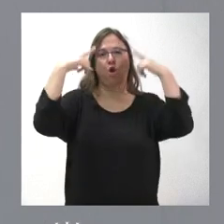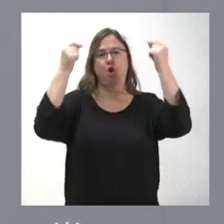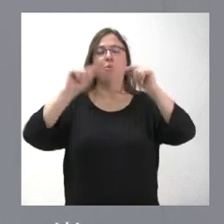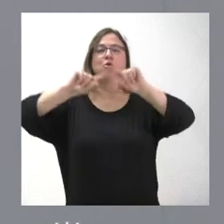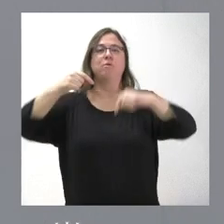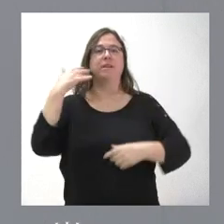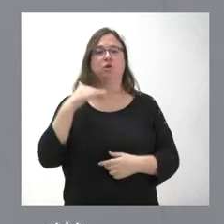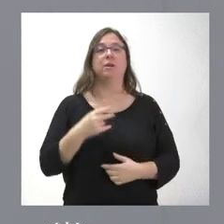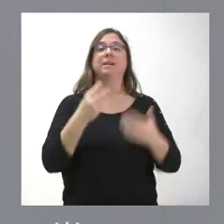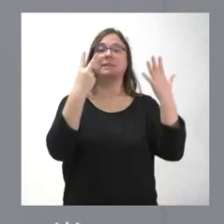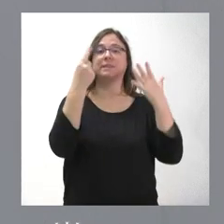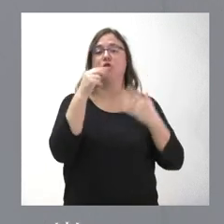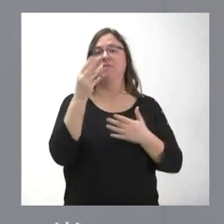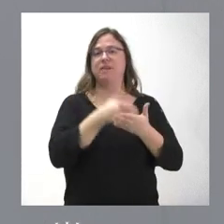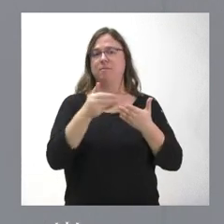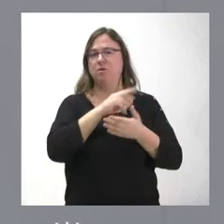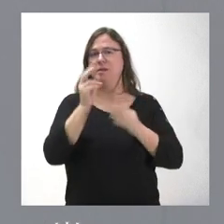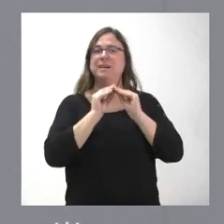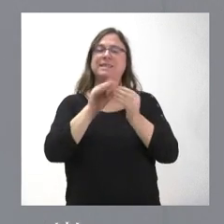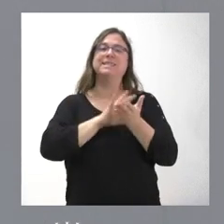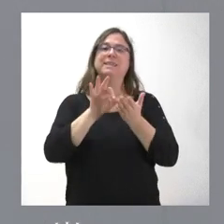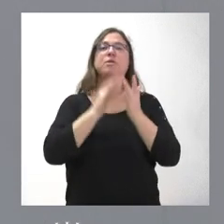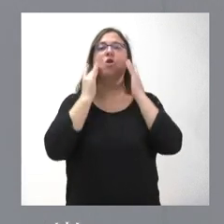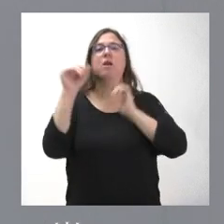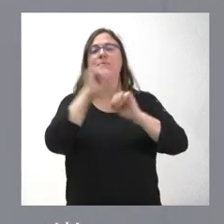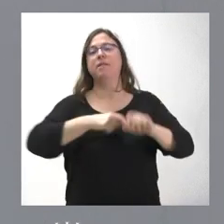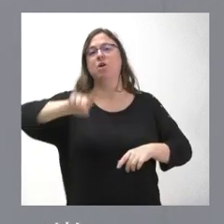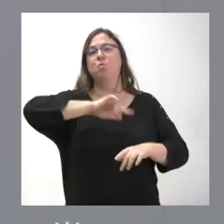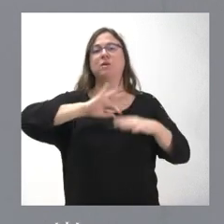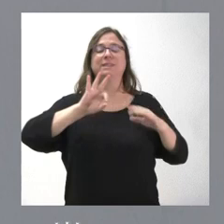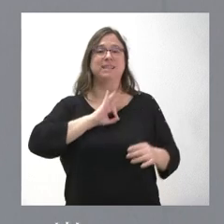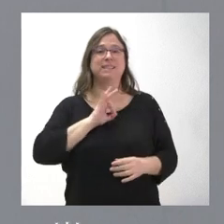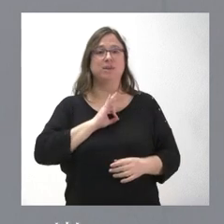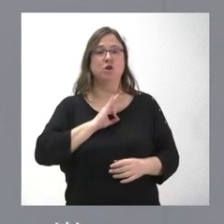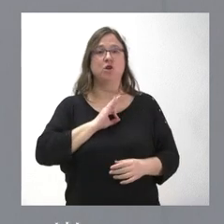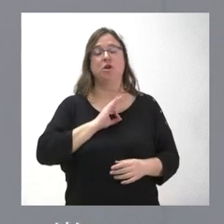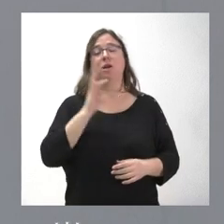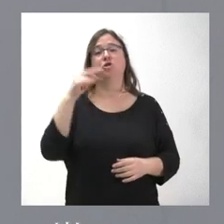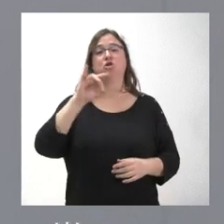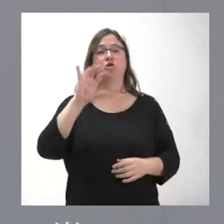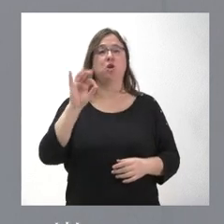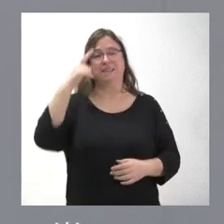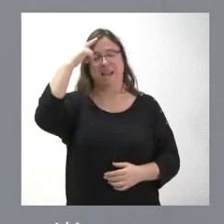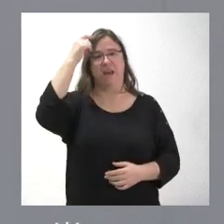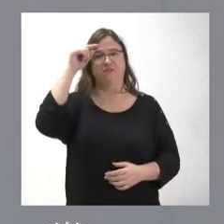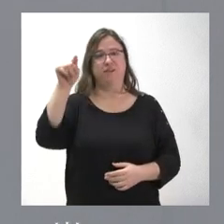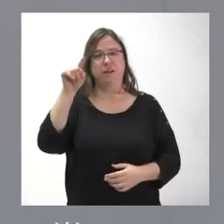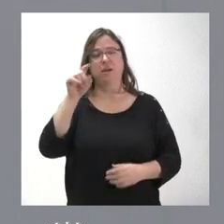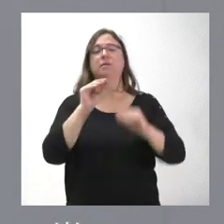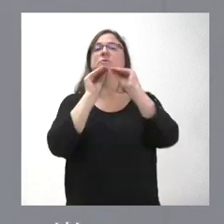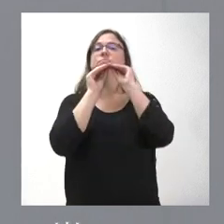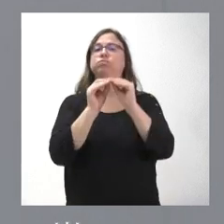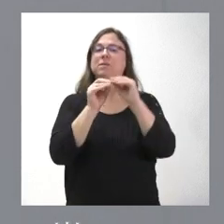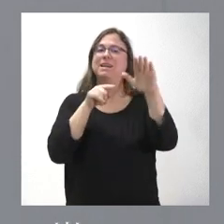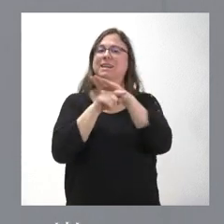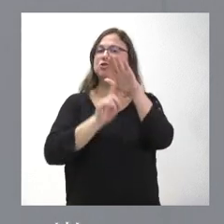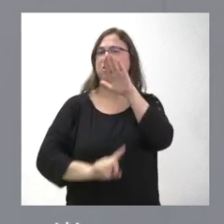7,3 millones de euros para el servicio de limpieza del Hospital Nuestra Señora de Sonsoles en Ávila. Va a implantar un sistema de